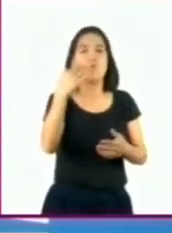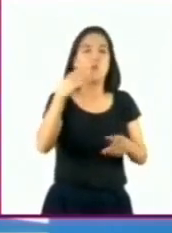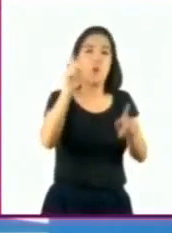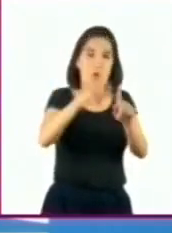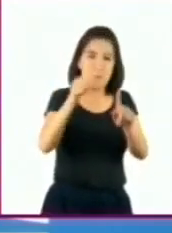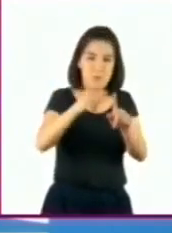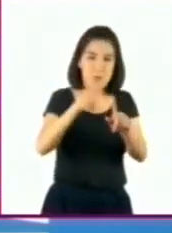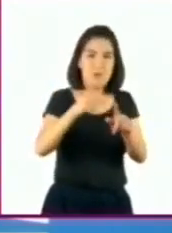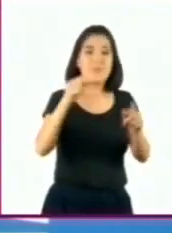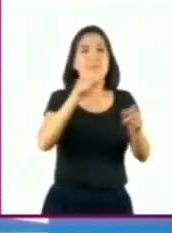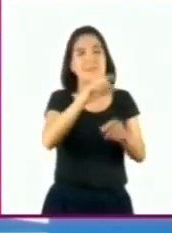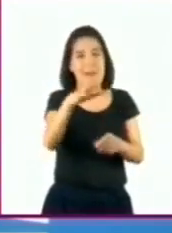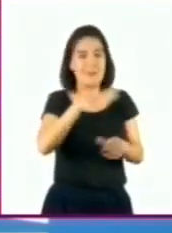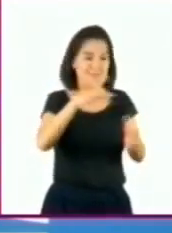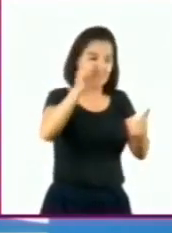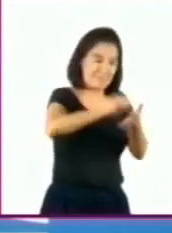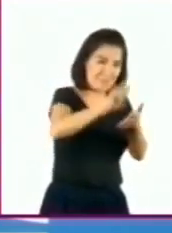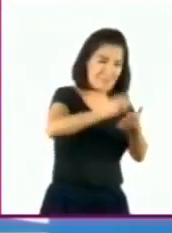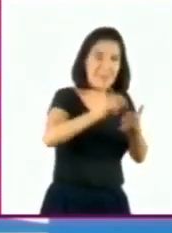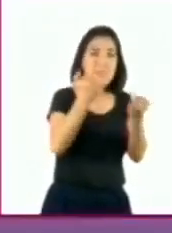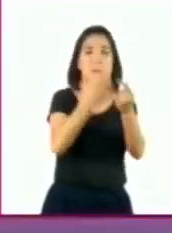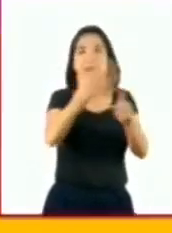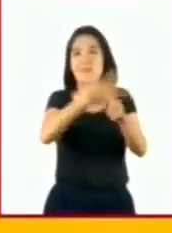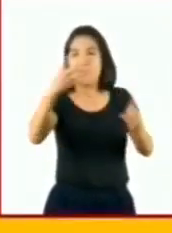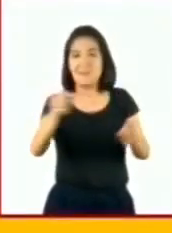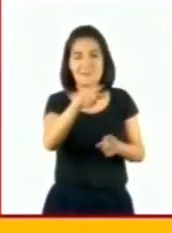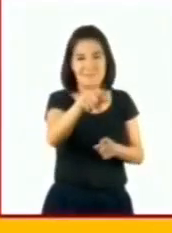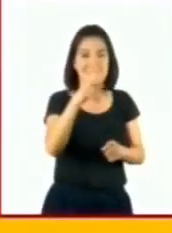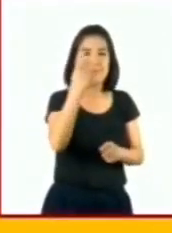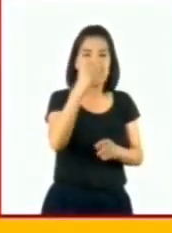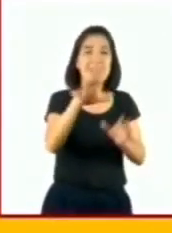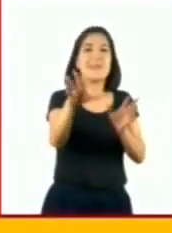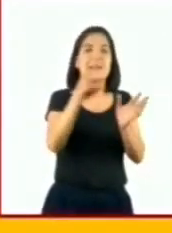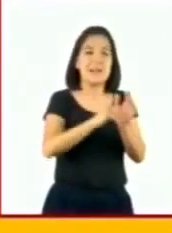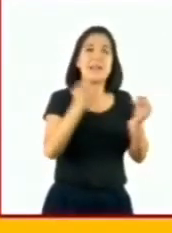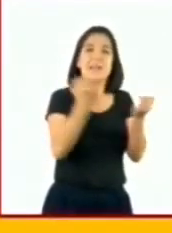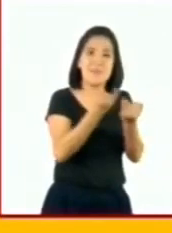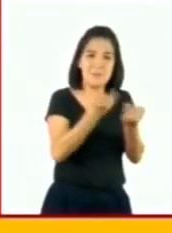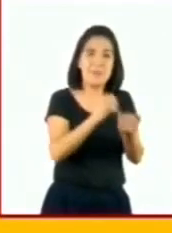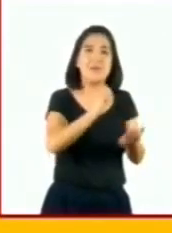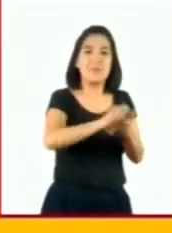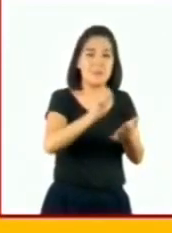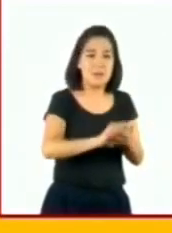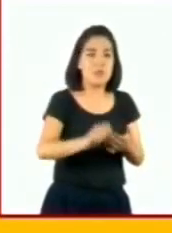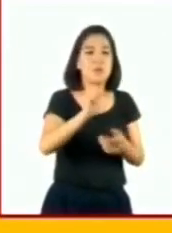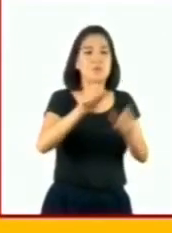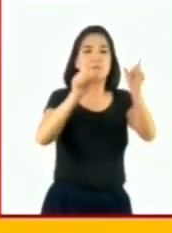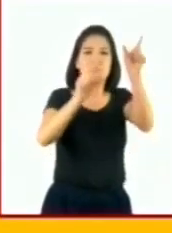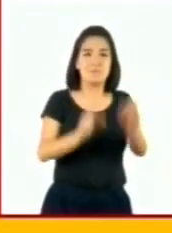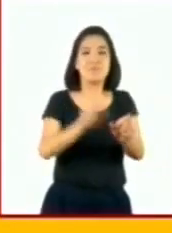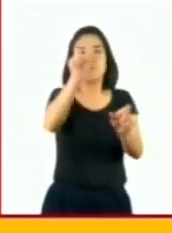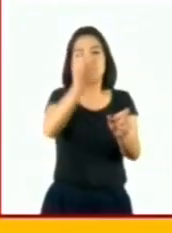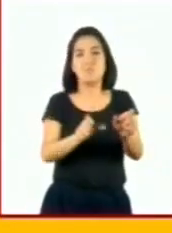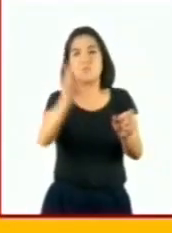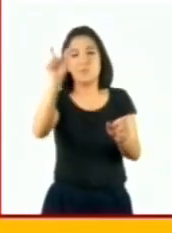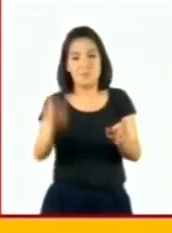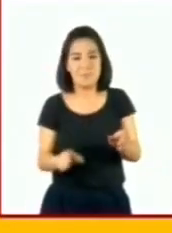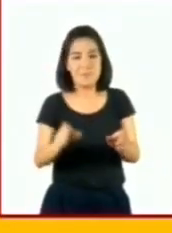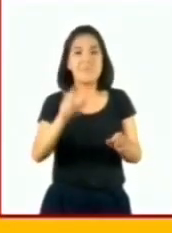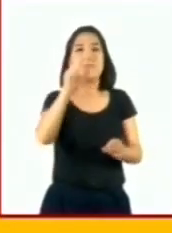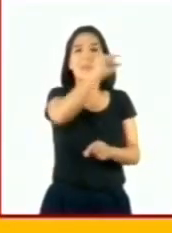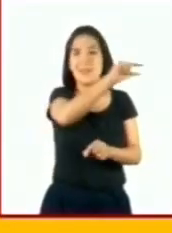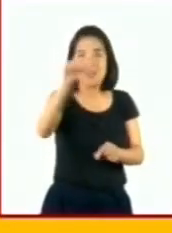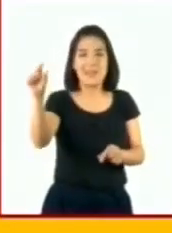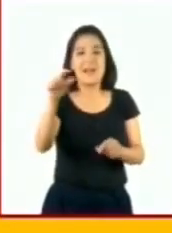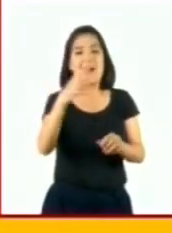similar a la que se muestra en la siguiente imagen. En la que podemos observar cuatro columnas y seis renglones. En la